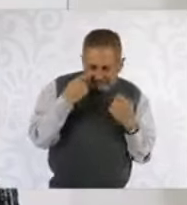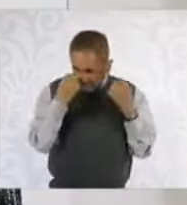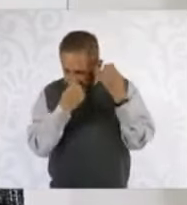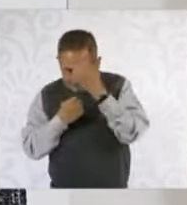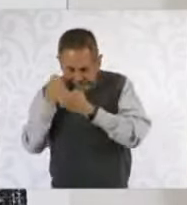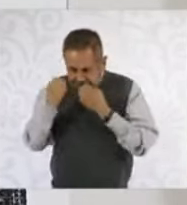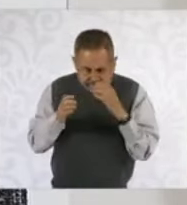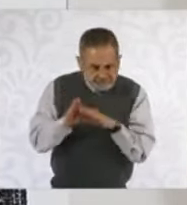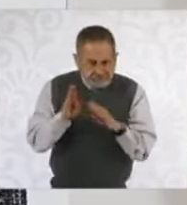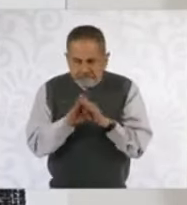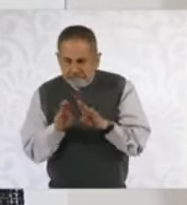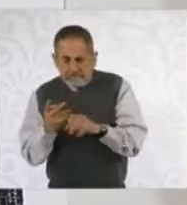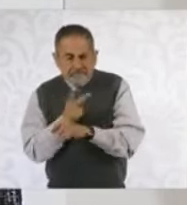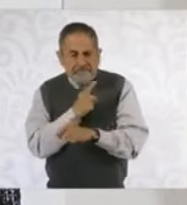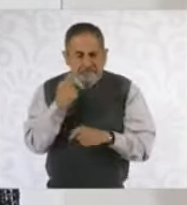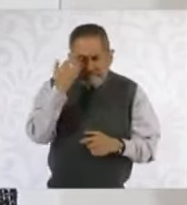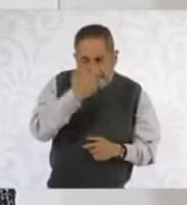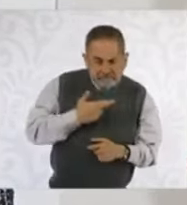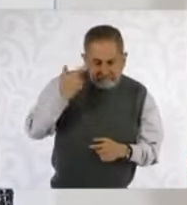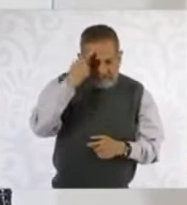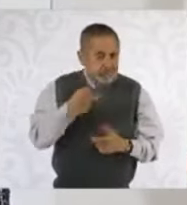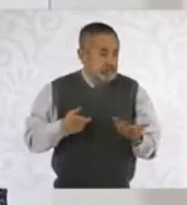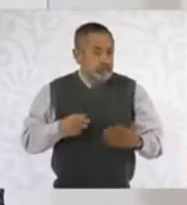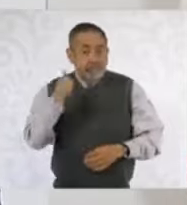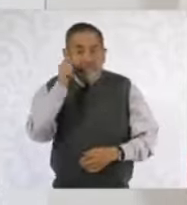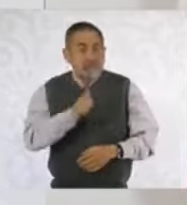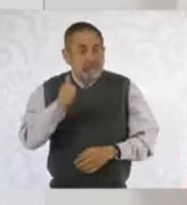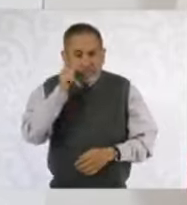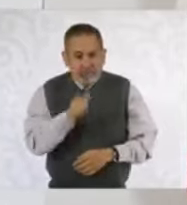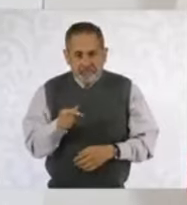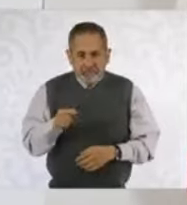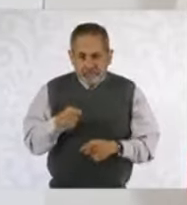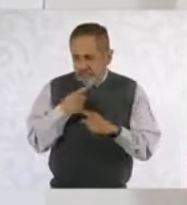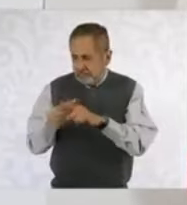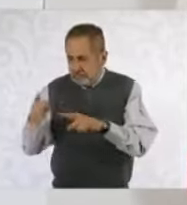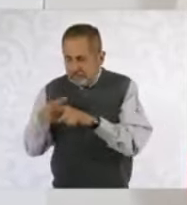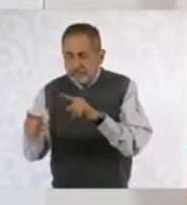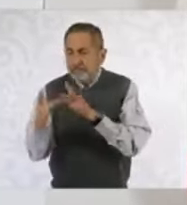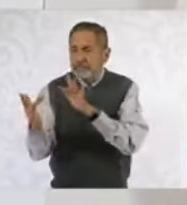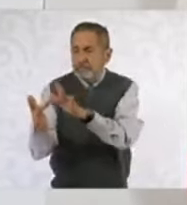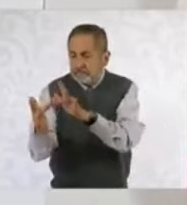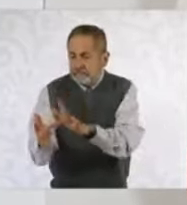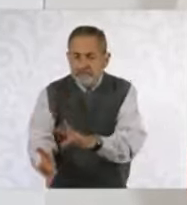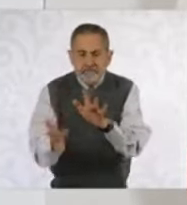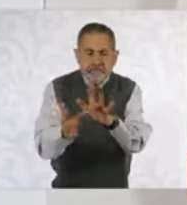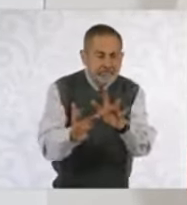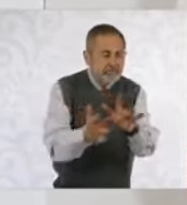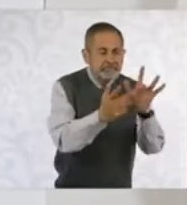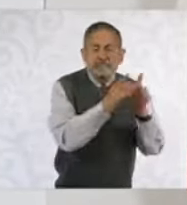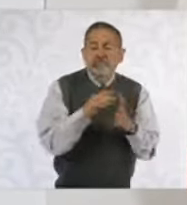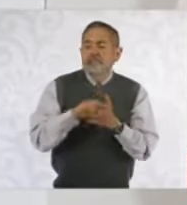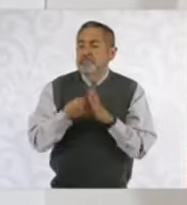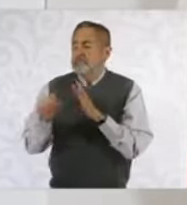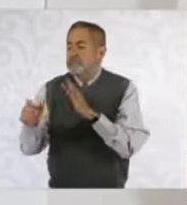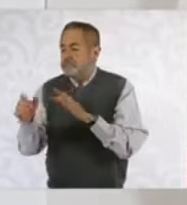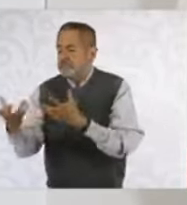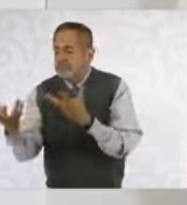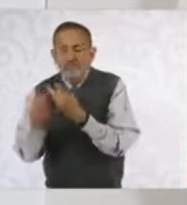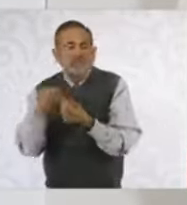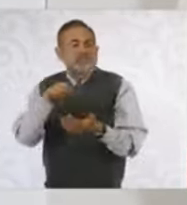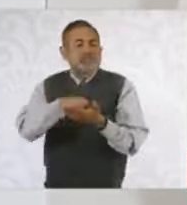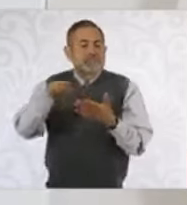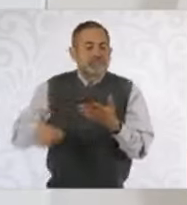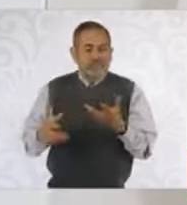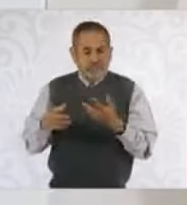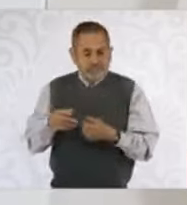se revisa con los distintos sectores del país, como por ejemplo ahora el